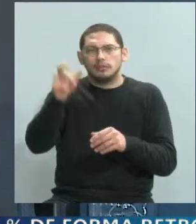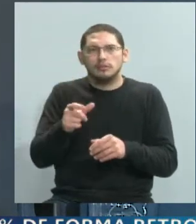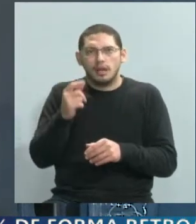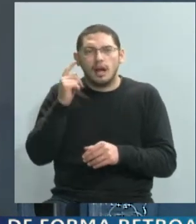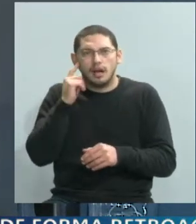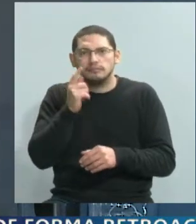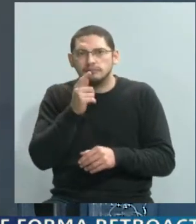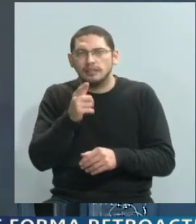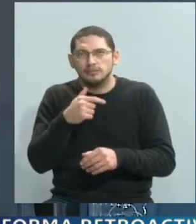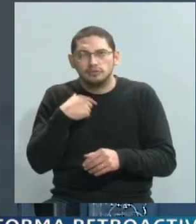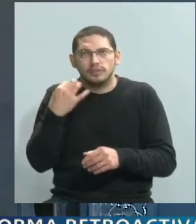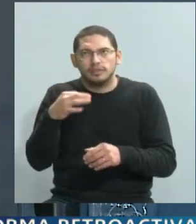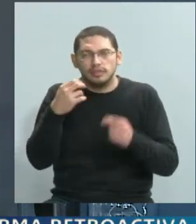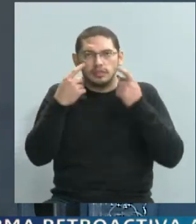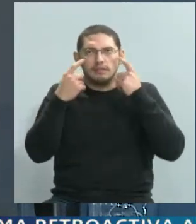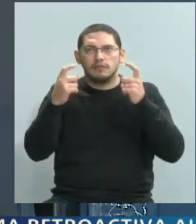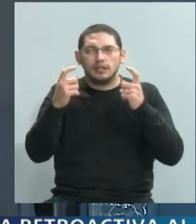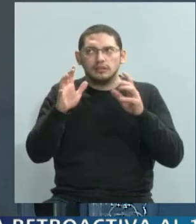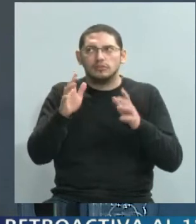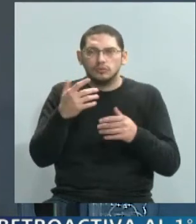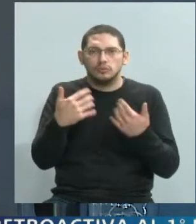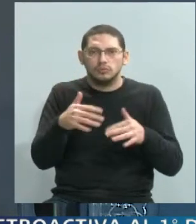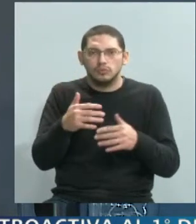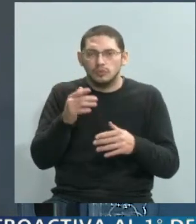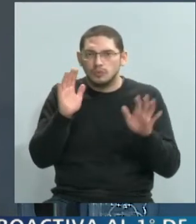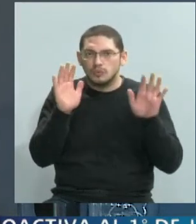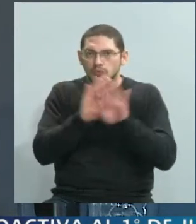aporte a partir de estas notas para conocer de qué se trata este síndrome.